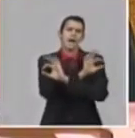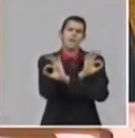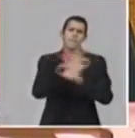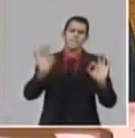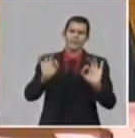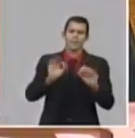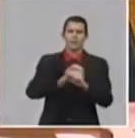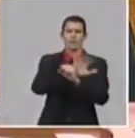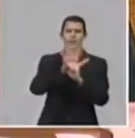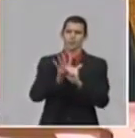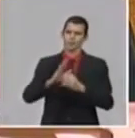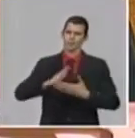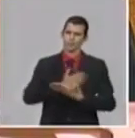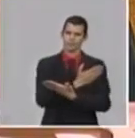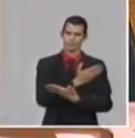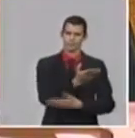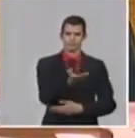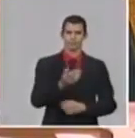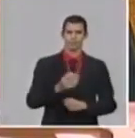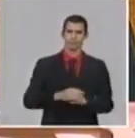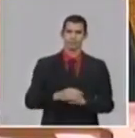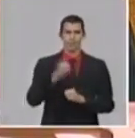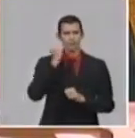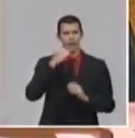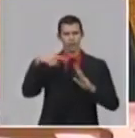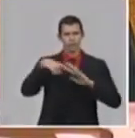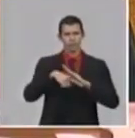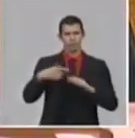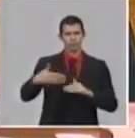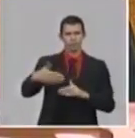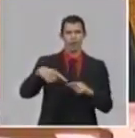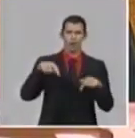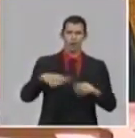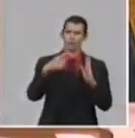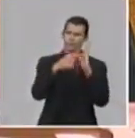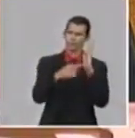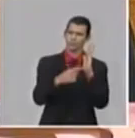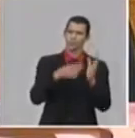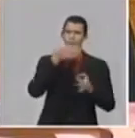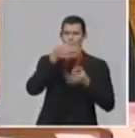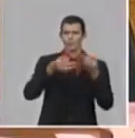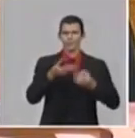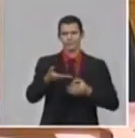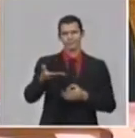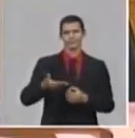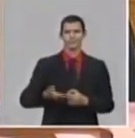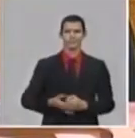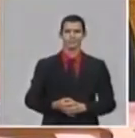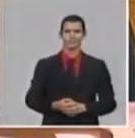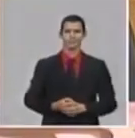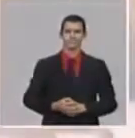más adelante porque hay otras cosas promisorias que también vale la pena contar en esta mesa redonda.